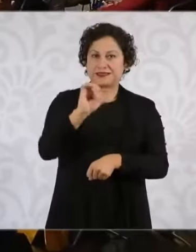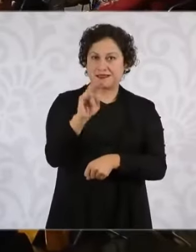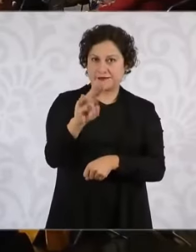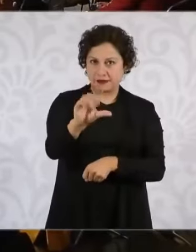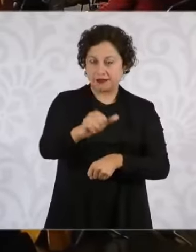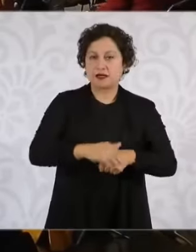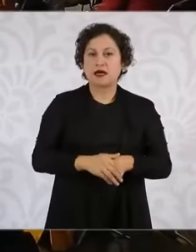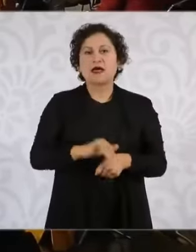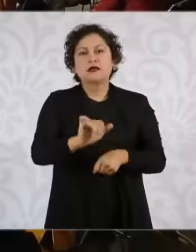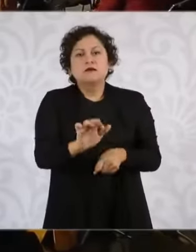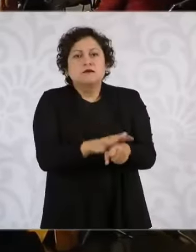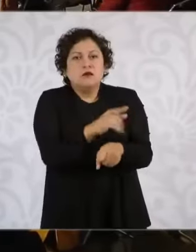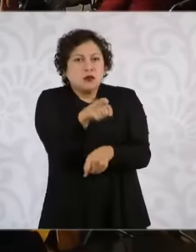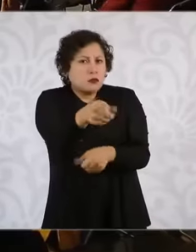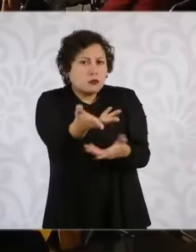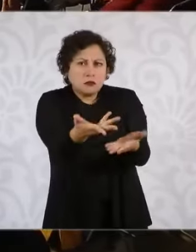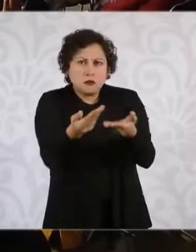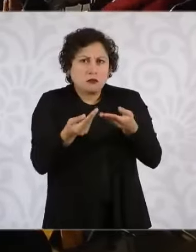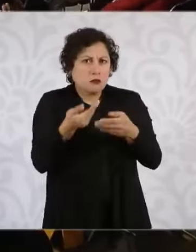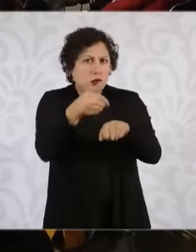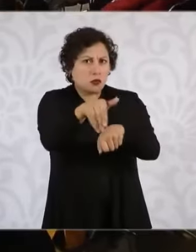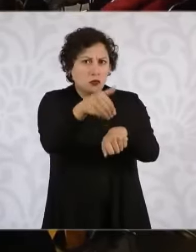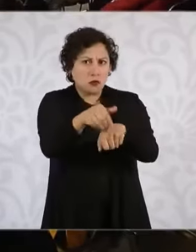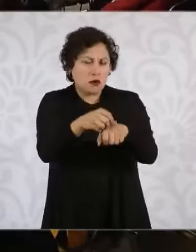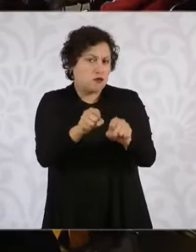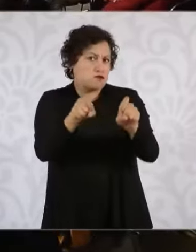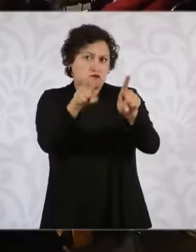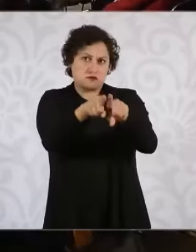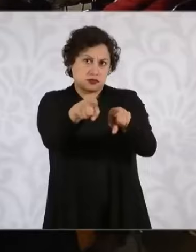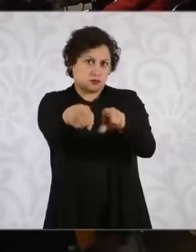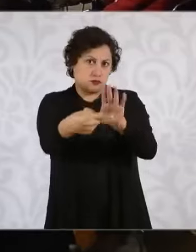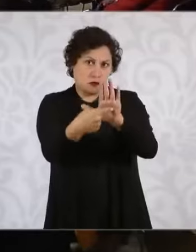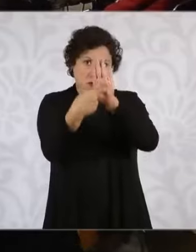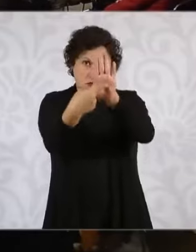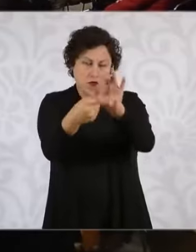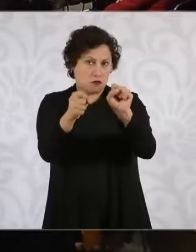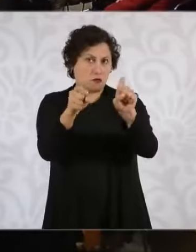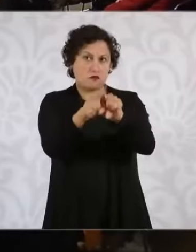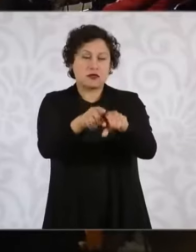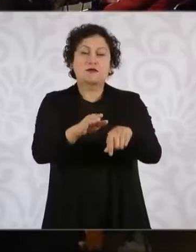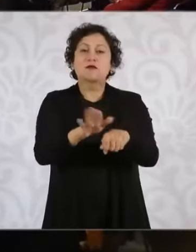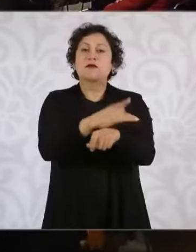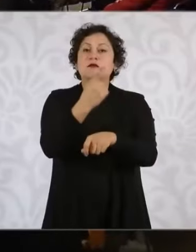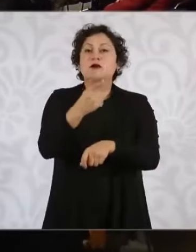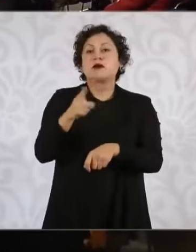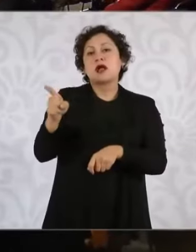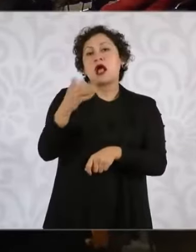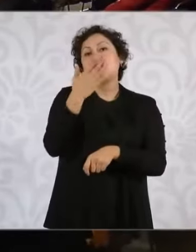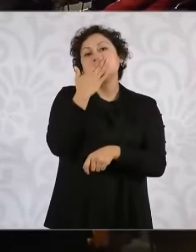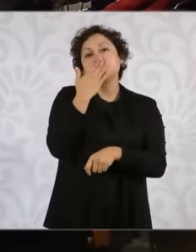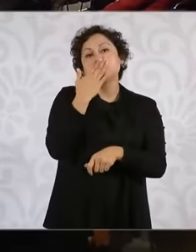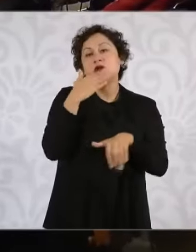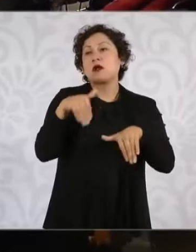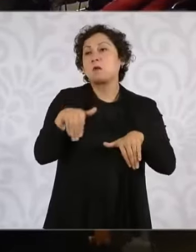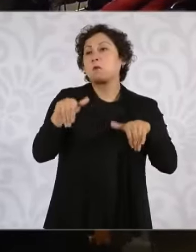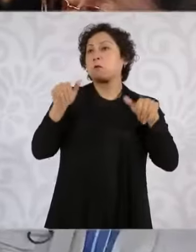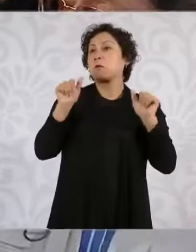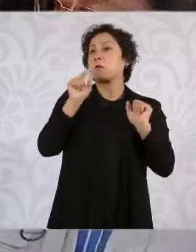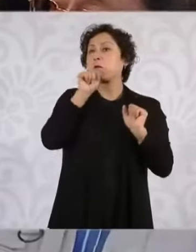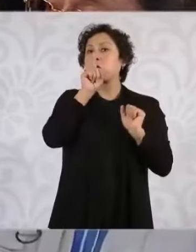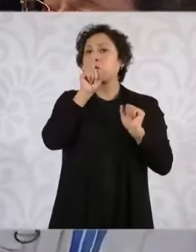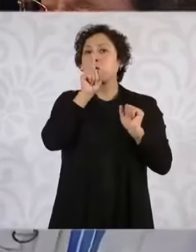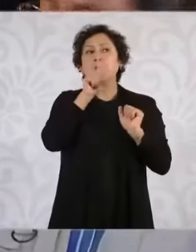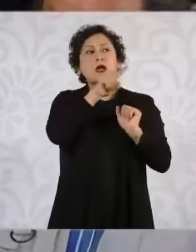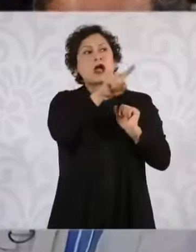dan acá. Y, pues, por ejemplo, en el caso de Sonora se inculpan inocentes con tal de dar resultados. Entonces,